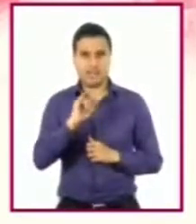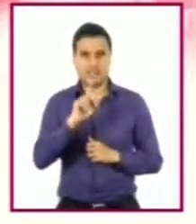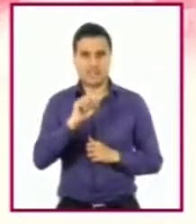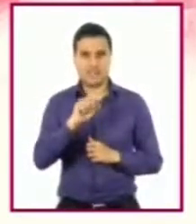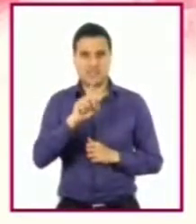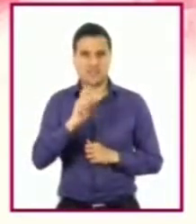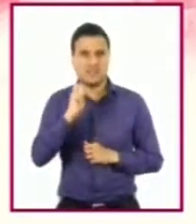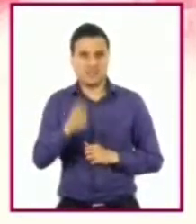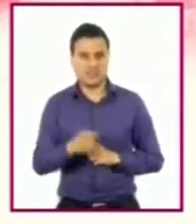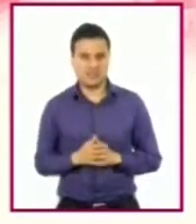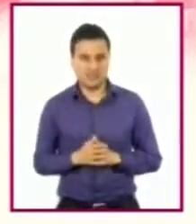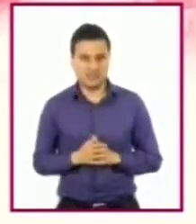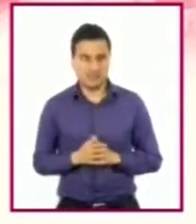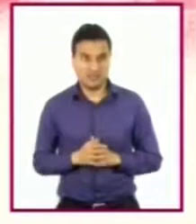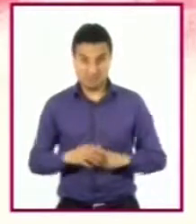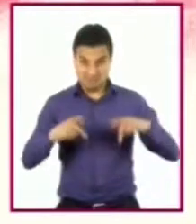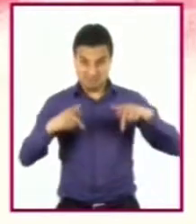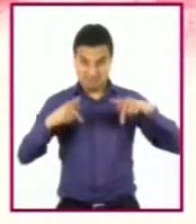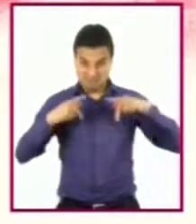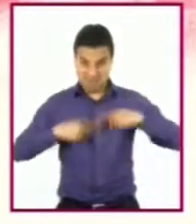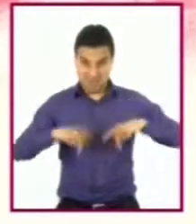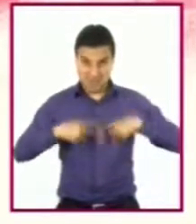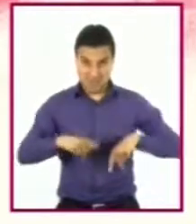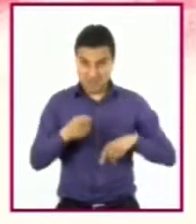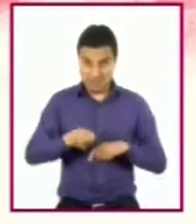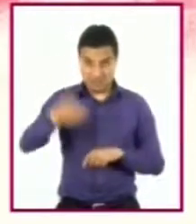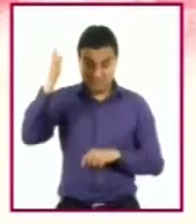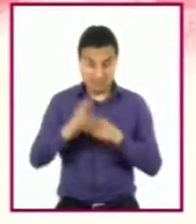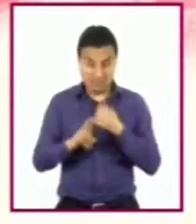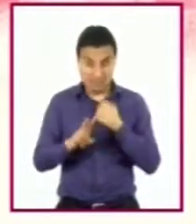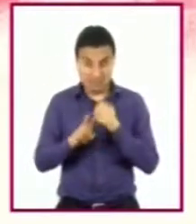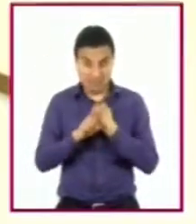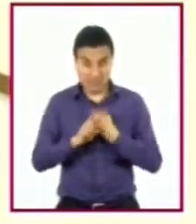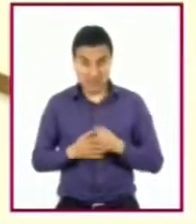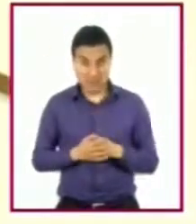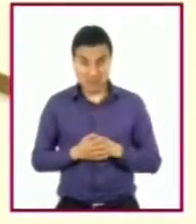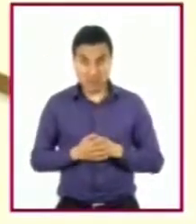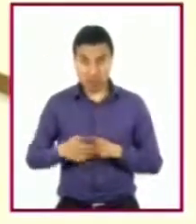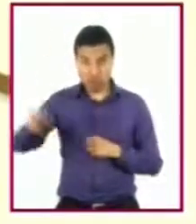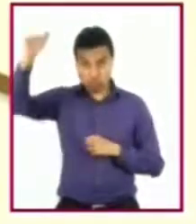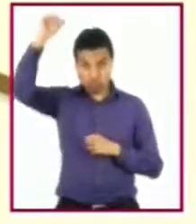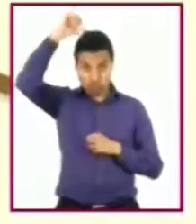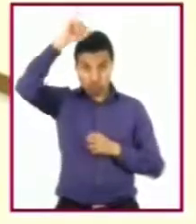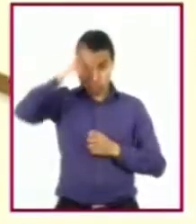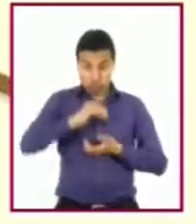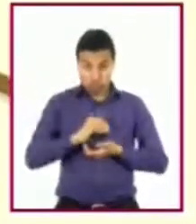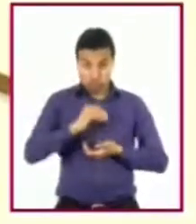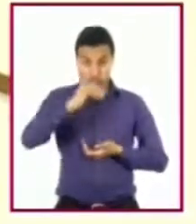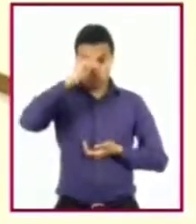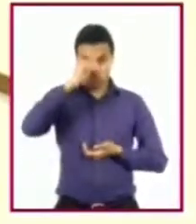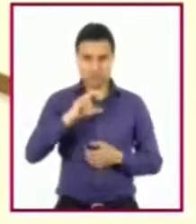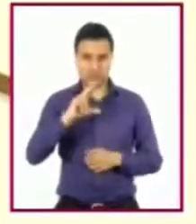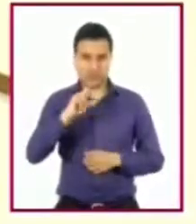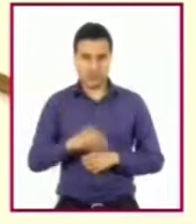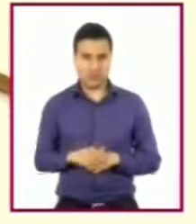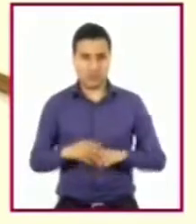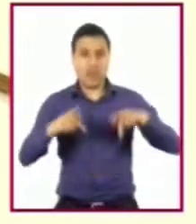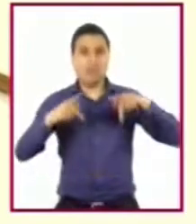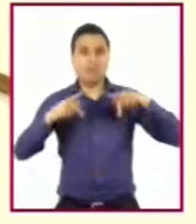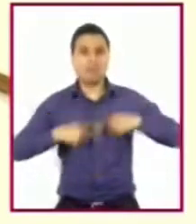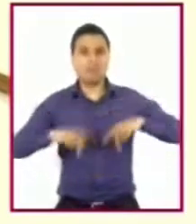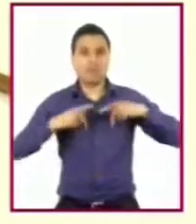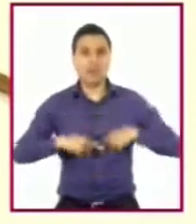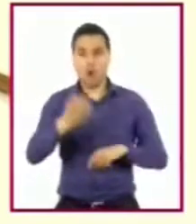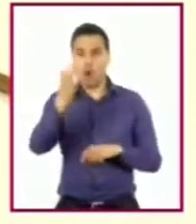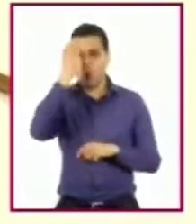personas no pueden ser tratadas como recipientes que se pueden llenar. El ser humano no debe ir acumulando conocimientos